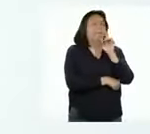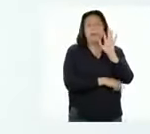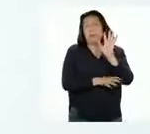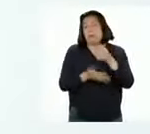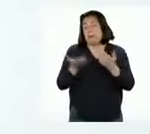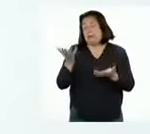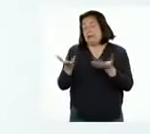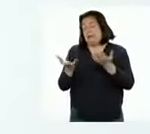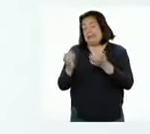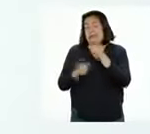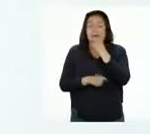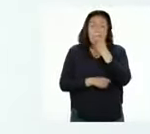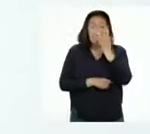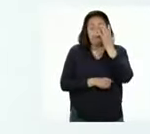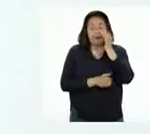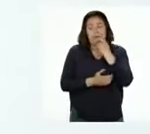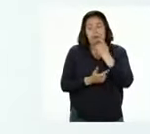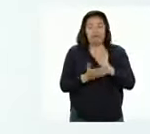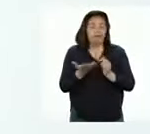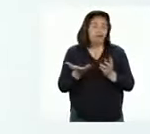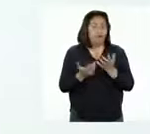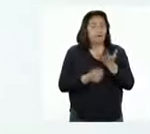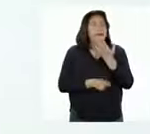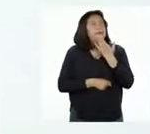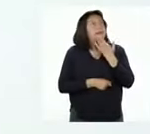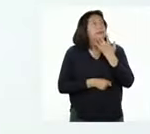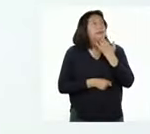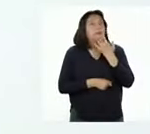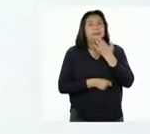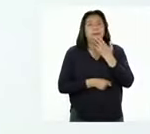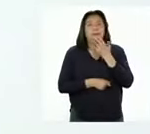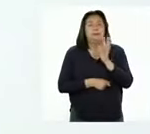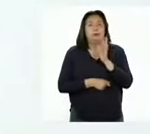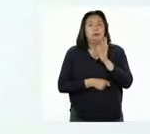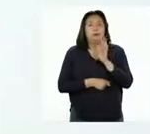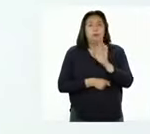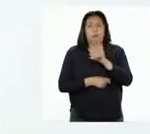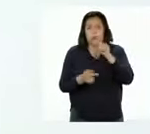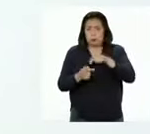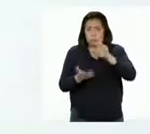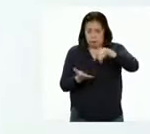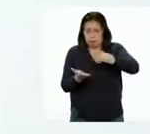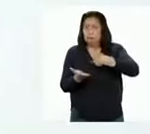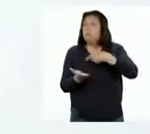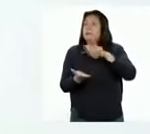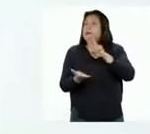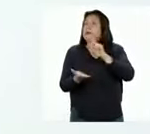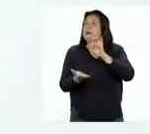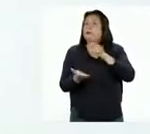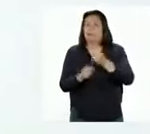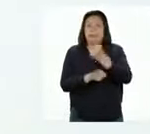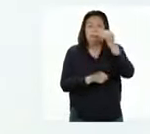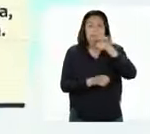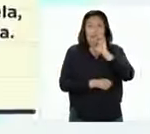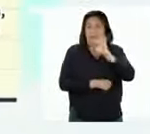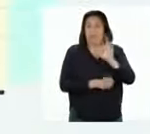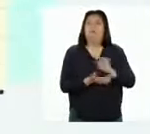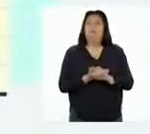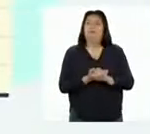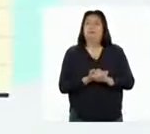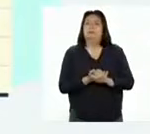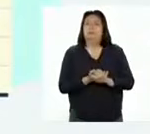Bueno, puede ser, veamos, a ver... ¡Uy! Aquí Víctor me ganó. Su propuesta es...